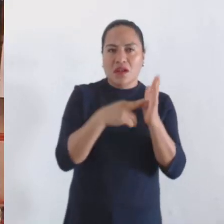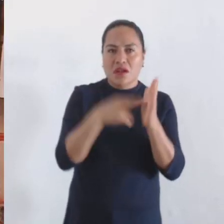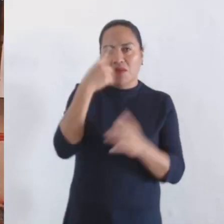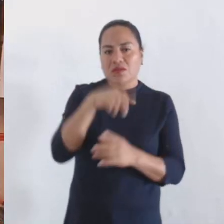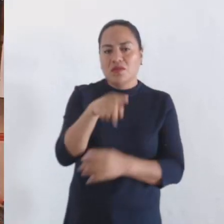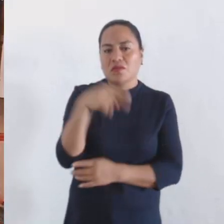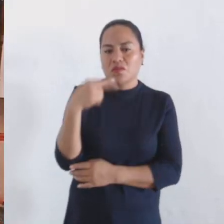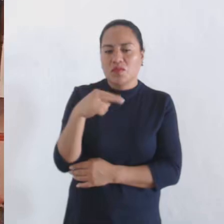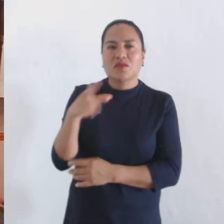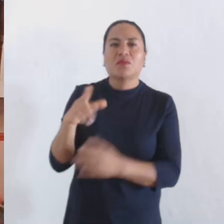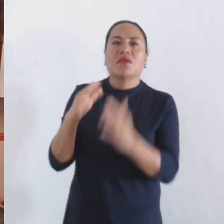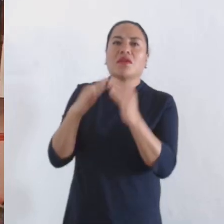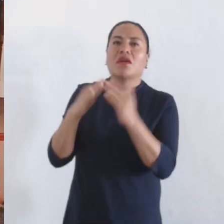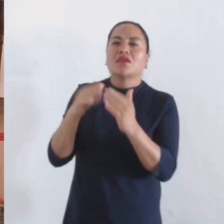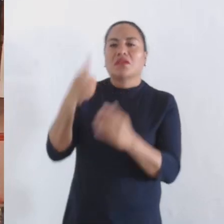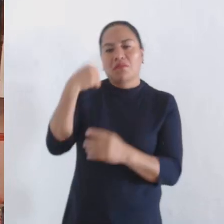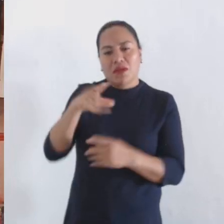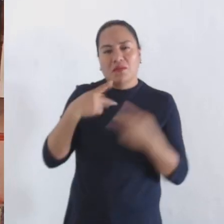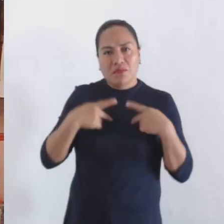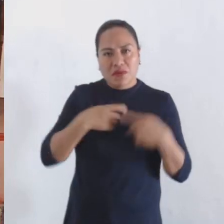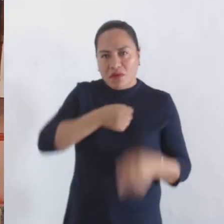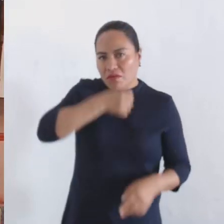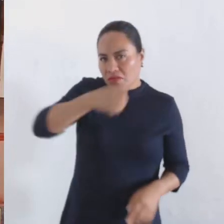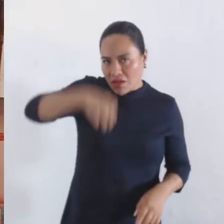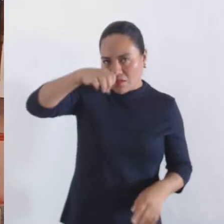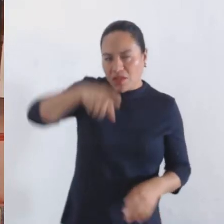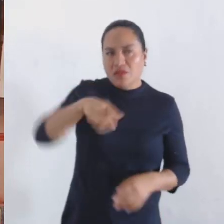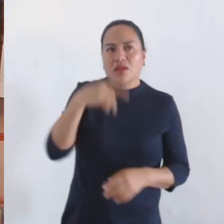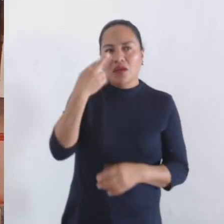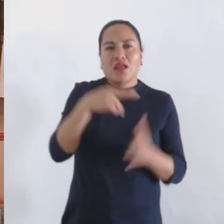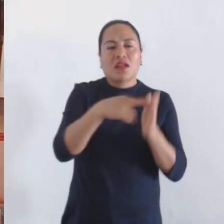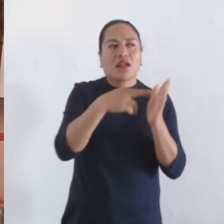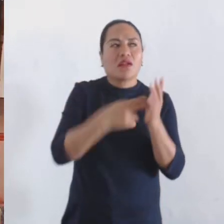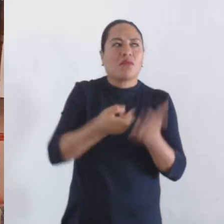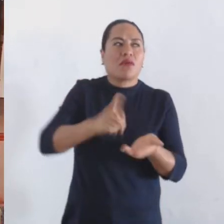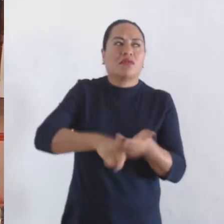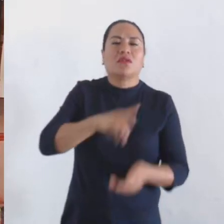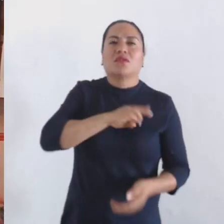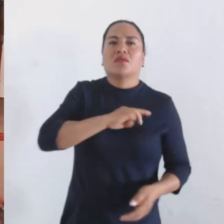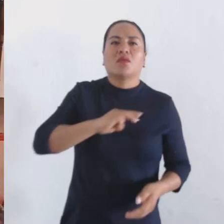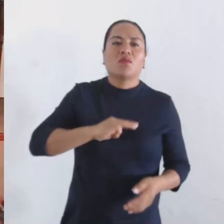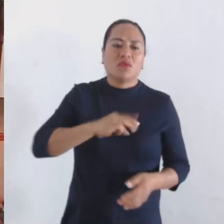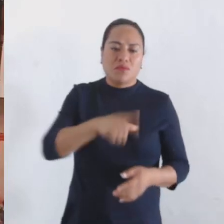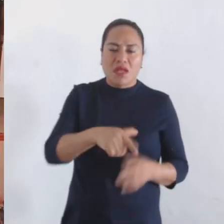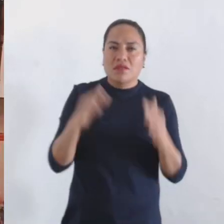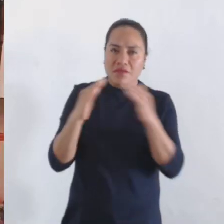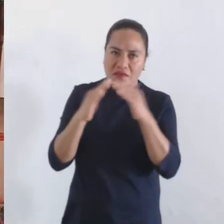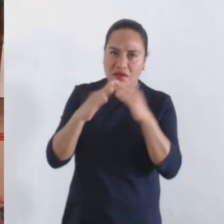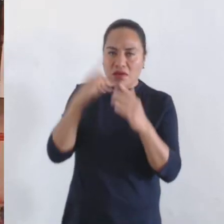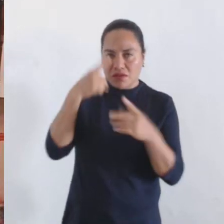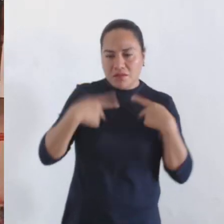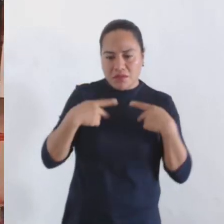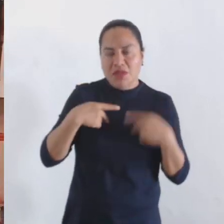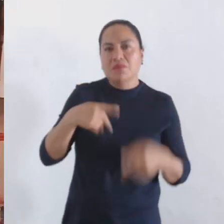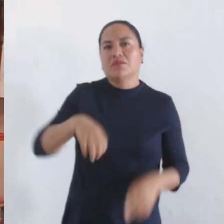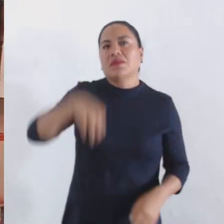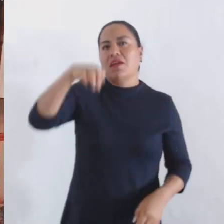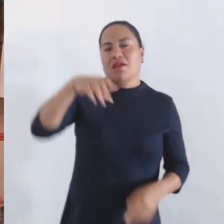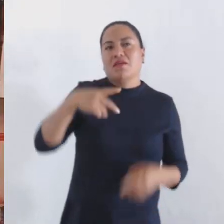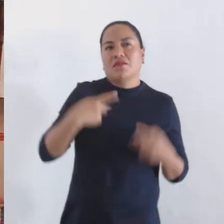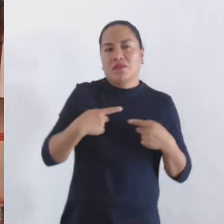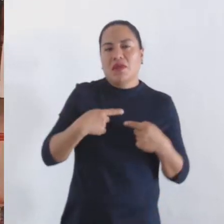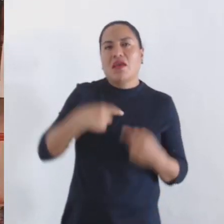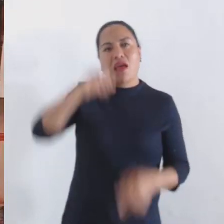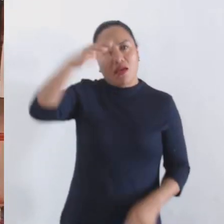para Ancianos del Municipio de Oaxaca de Juárez, para quedar como reglamento interno de la Casa Hogar Municipal para personas